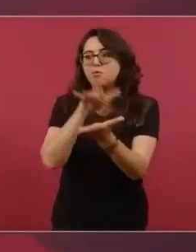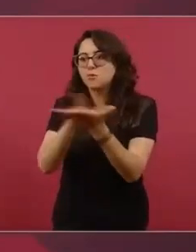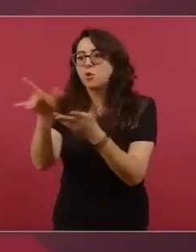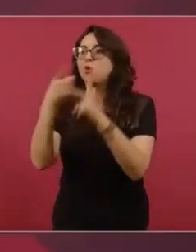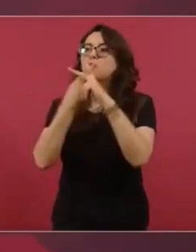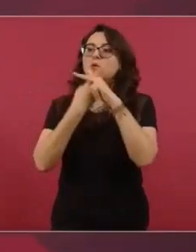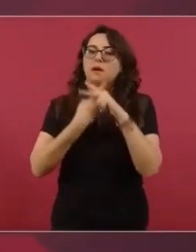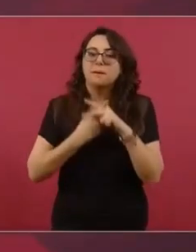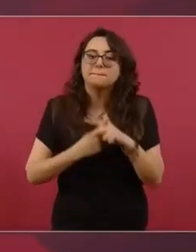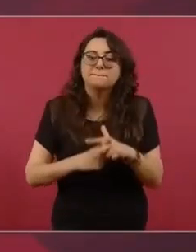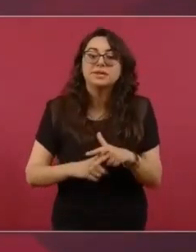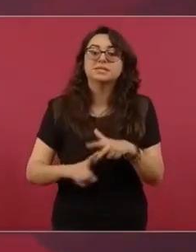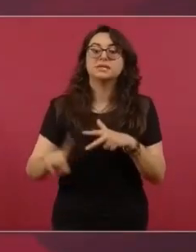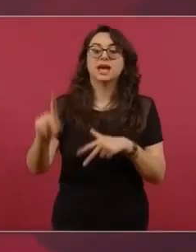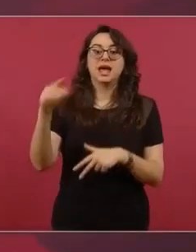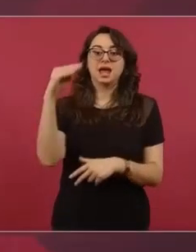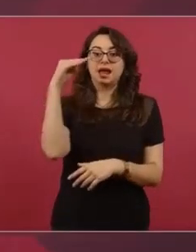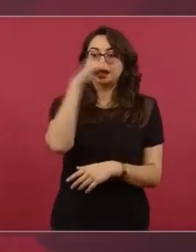precios de garantía,